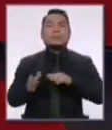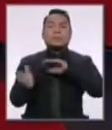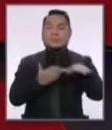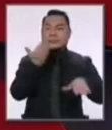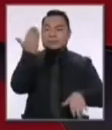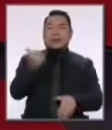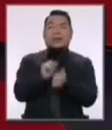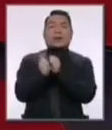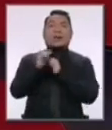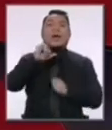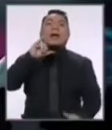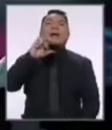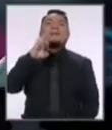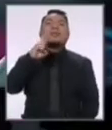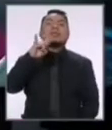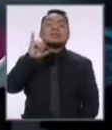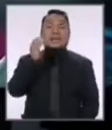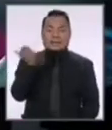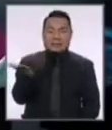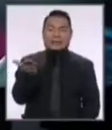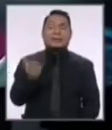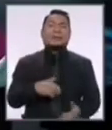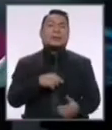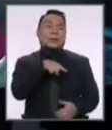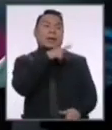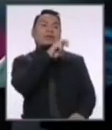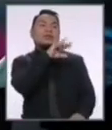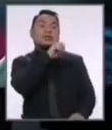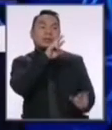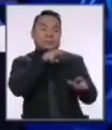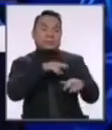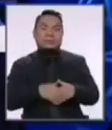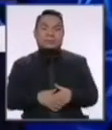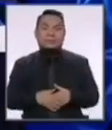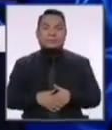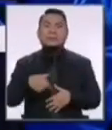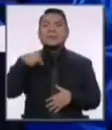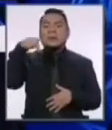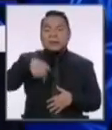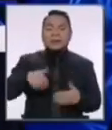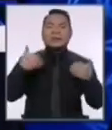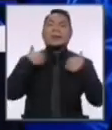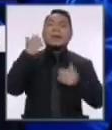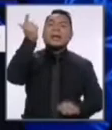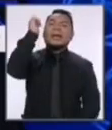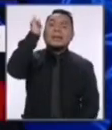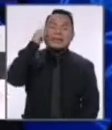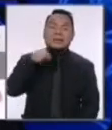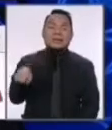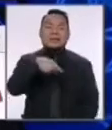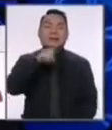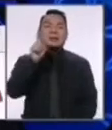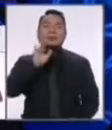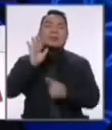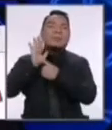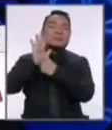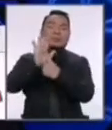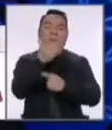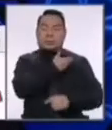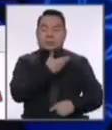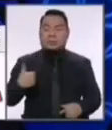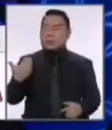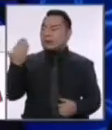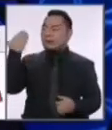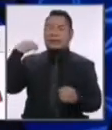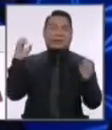candidato Forsyth. Vemos a la candidata Mendoza que luego quiere responder. Adelante. Ok, acá tiene que ver un liderazgo. Cosa que no han demostrado los presidentes